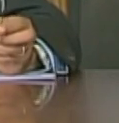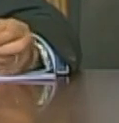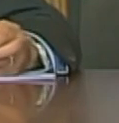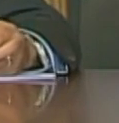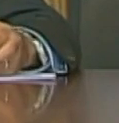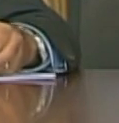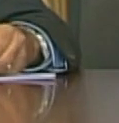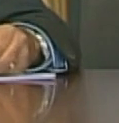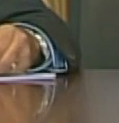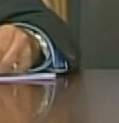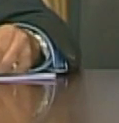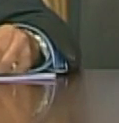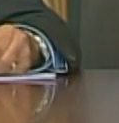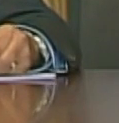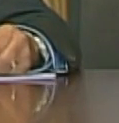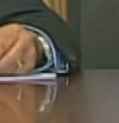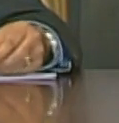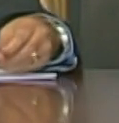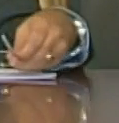adelante eso